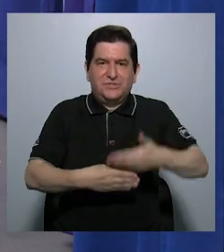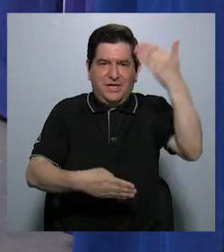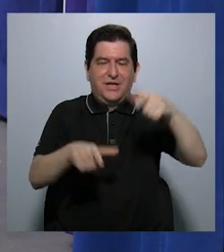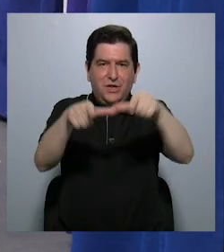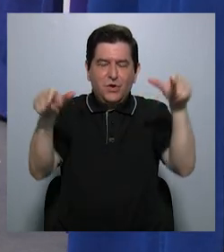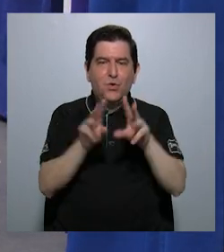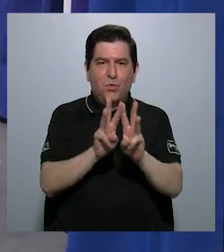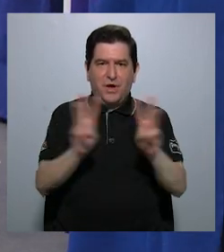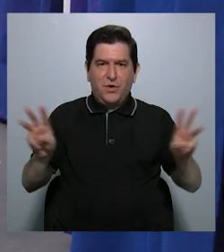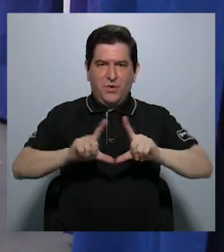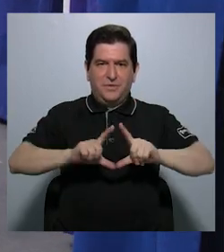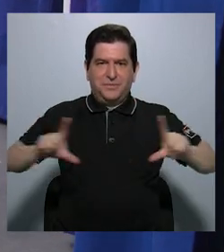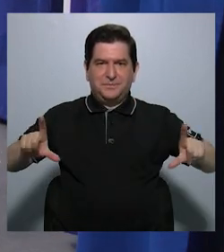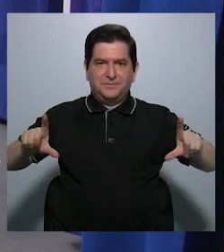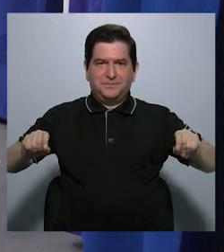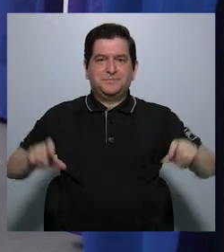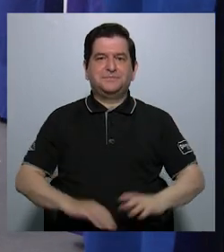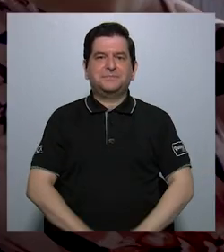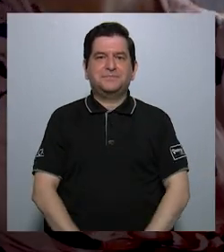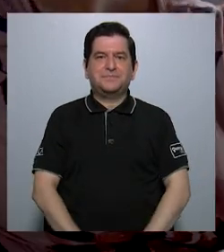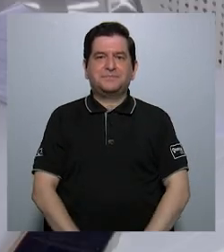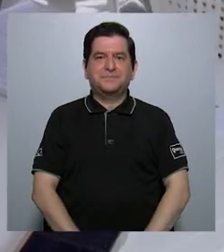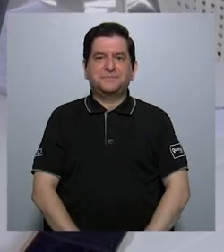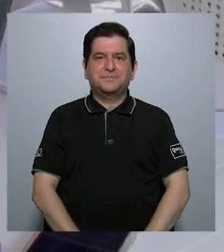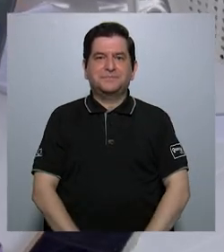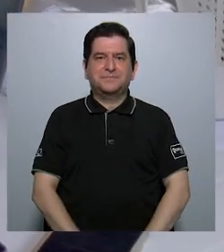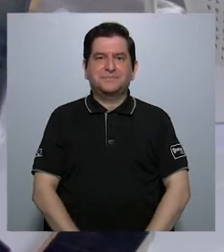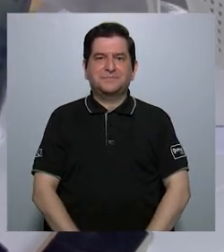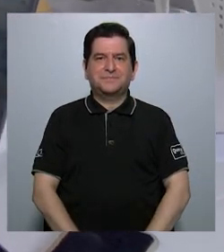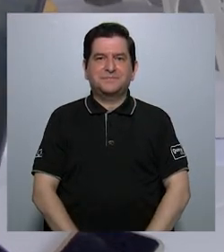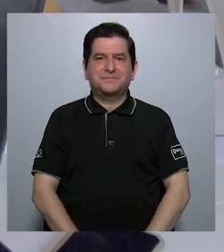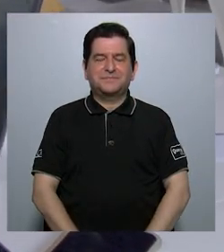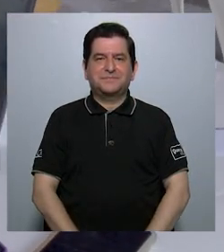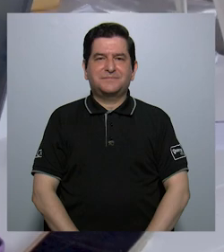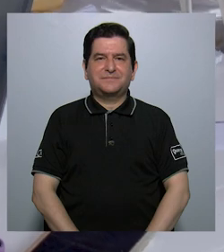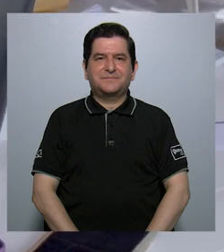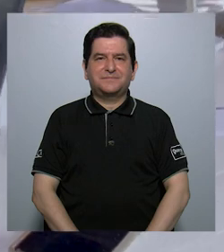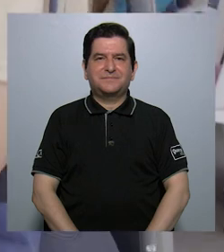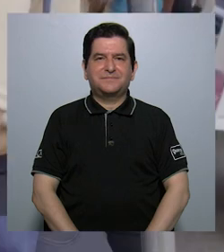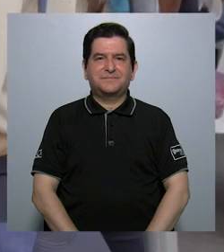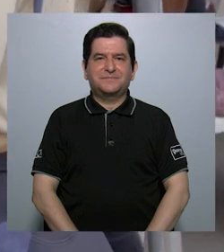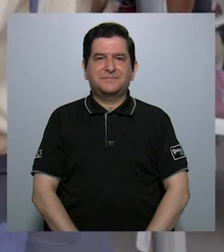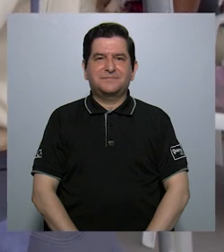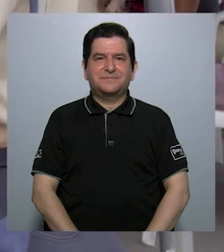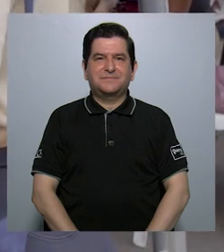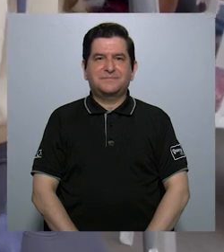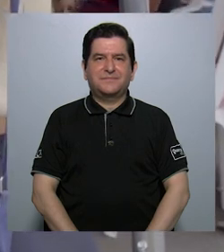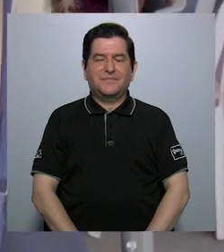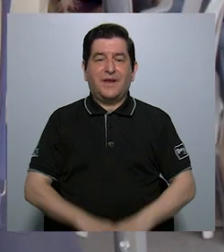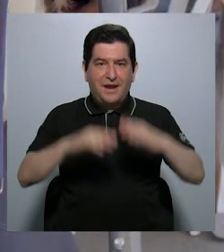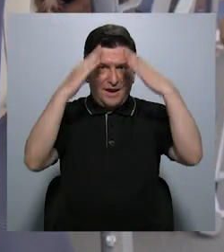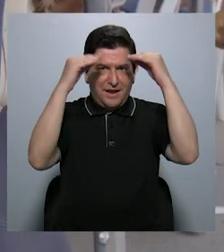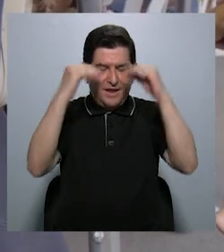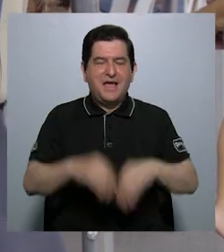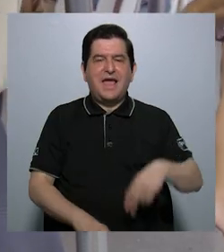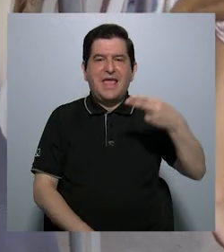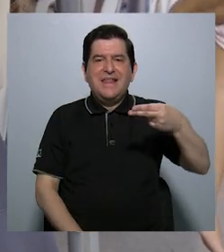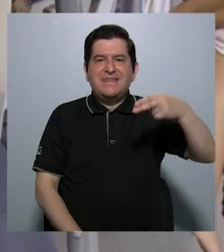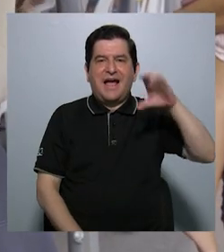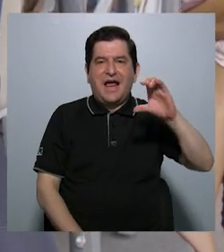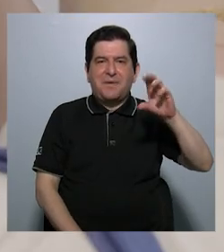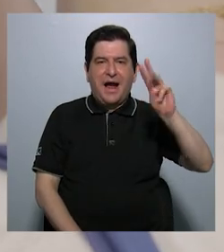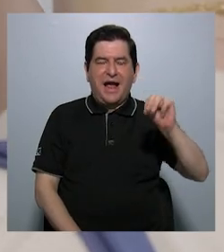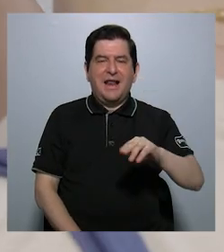medio del sitio web www.ucr.ac.cr. Este es un reporte de Hilda